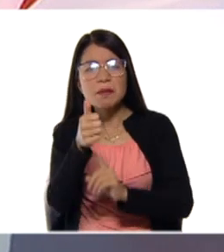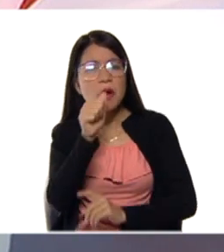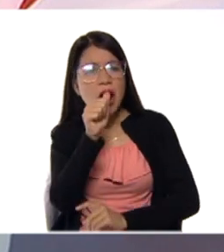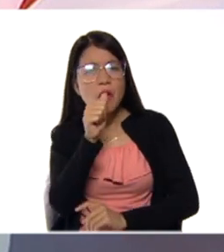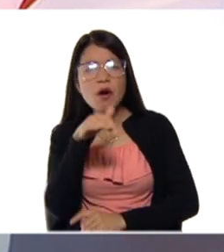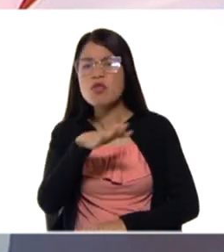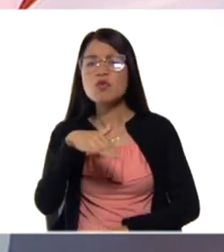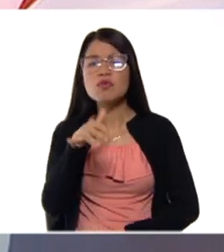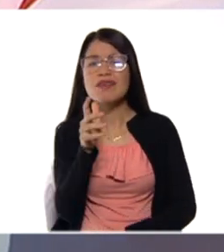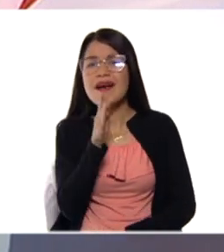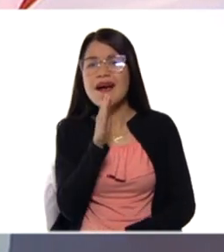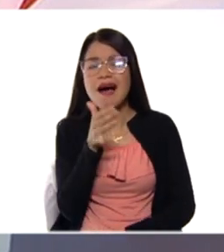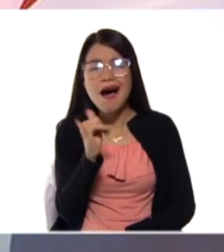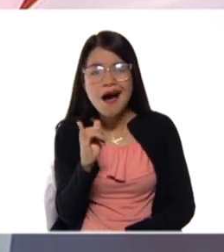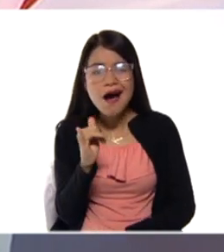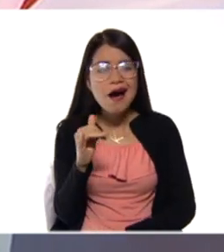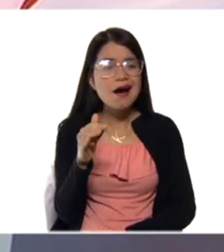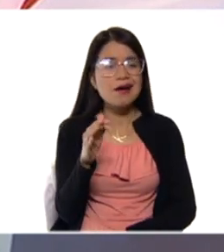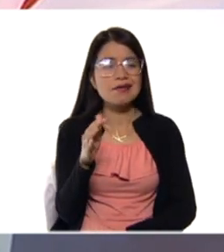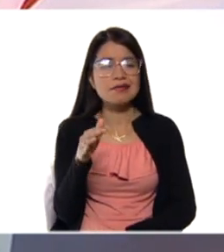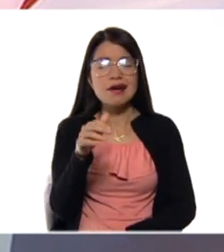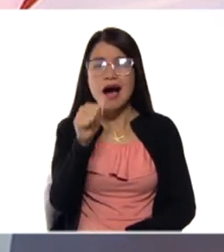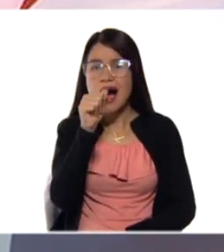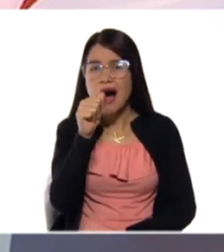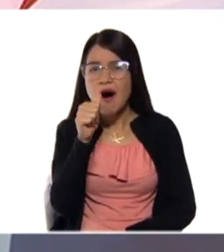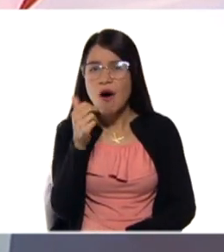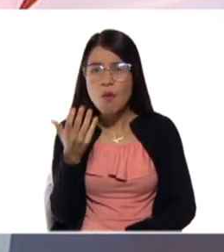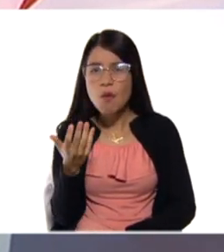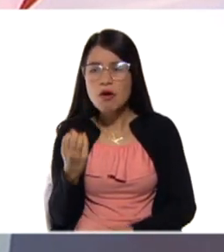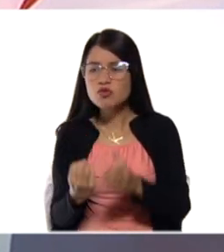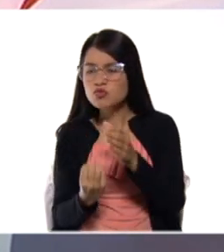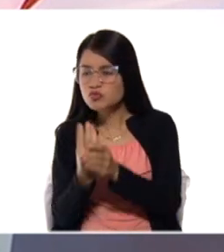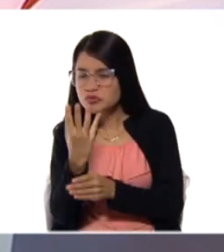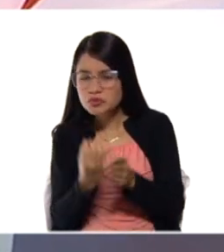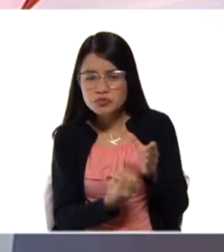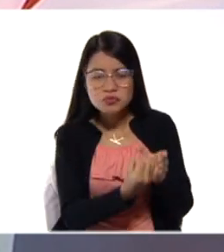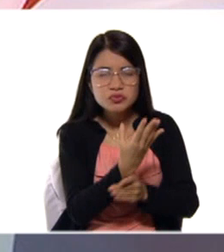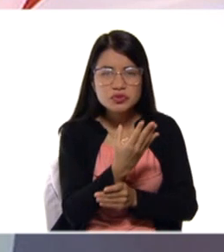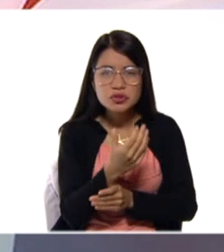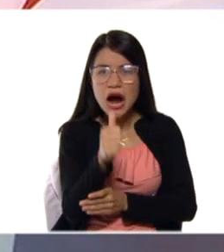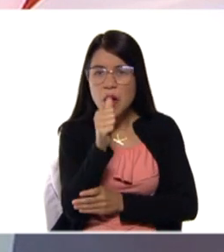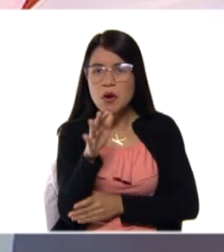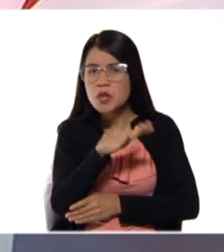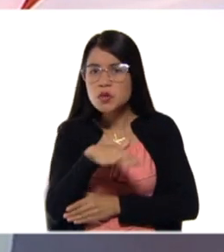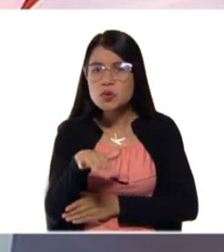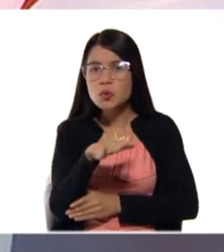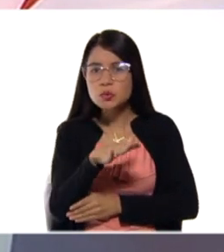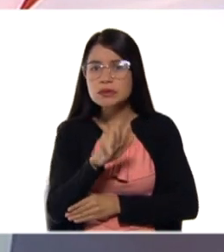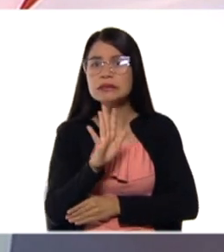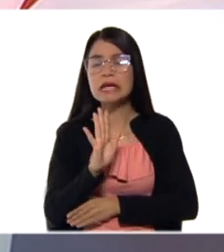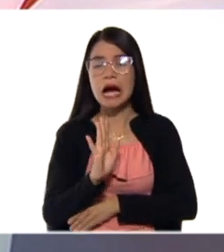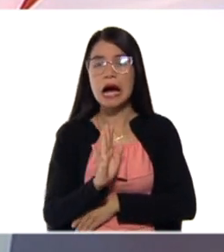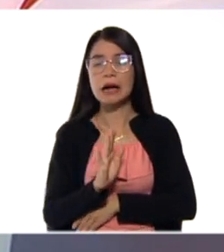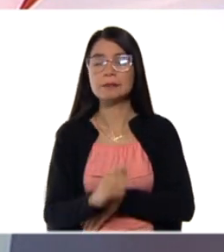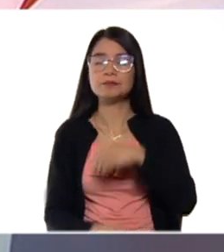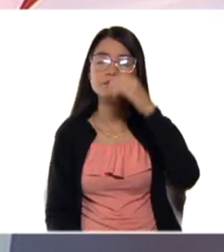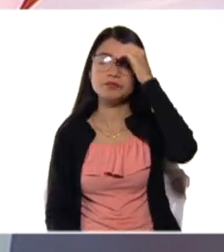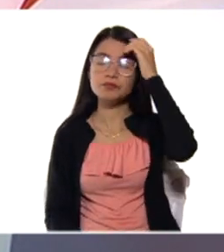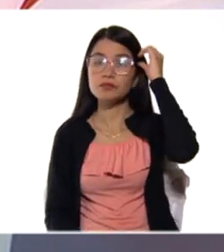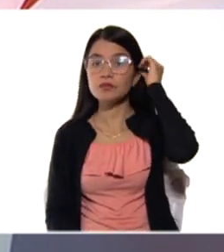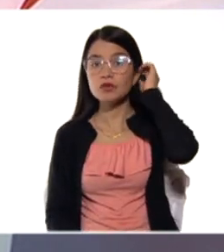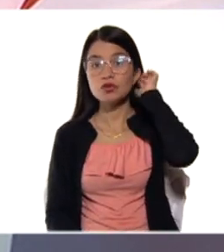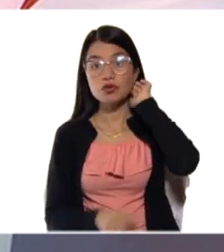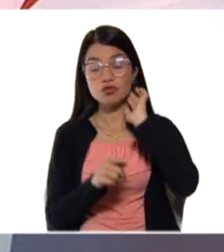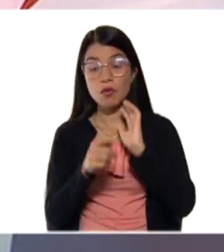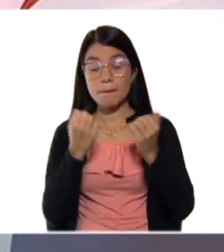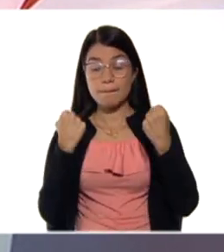naturaleza. Ok. ¿De dónde viene? ¿Dónde están esos caudales? Yo les voy a dar un ejercicio para toda